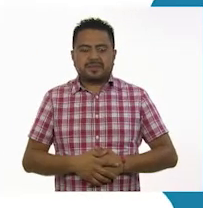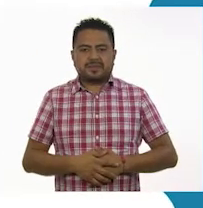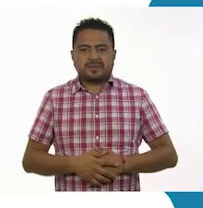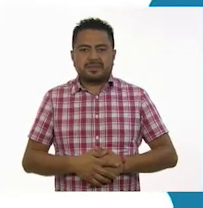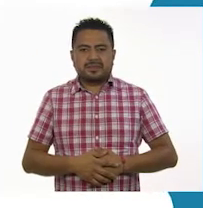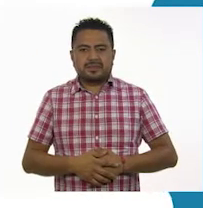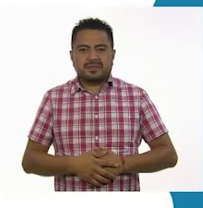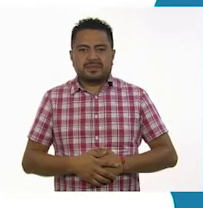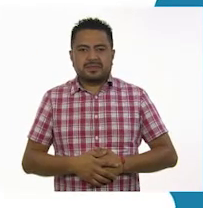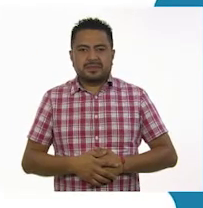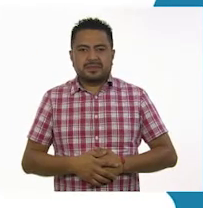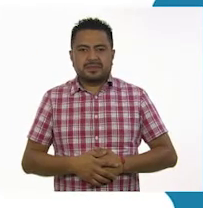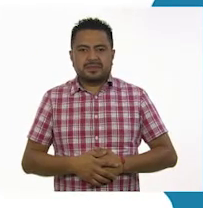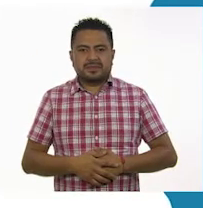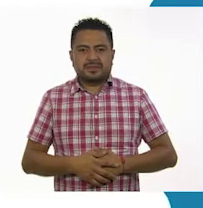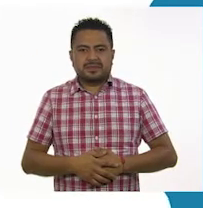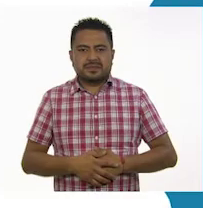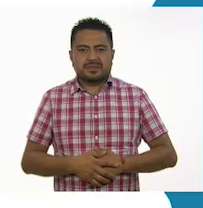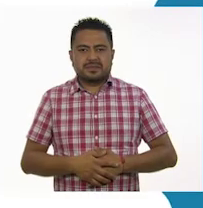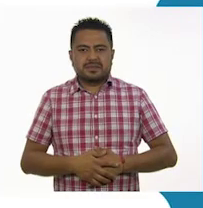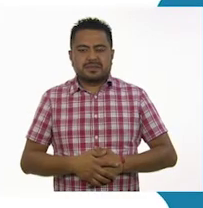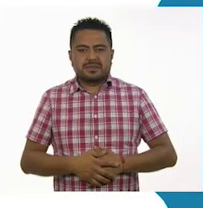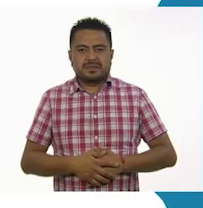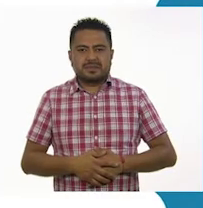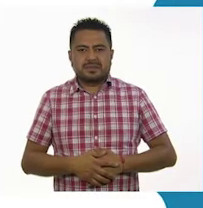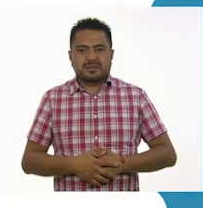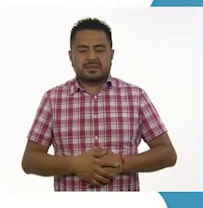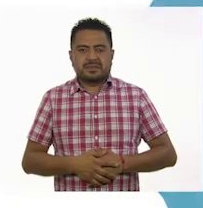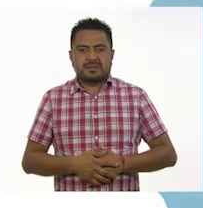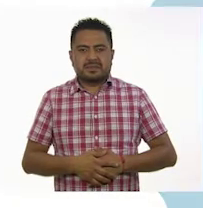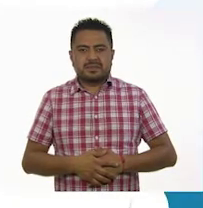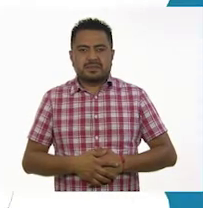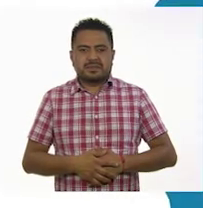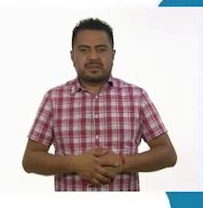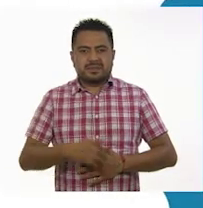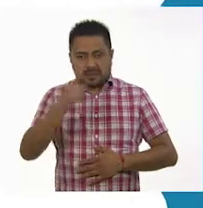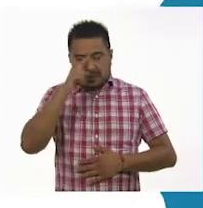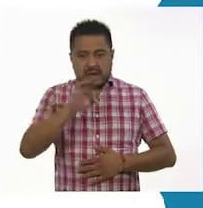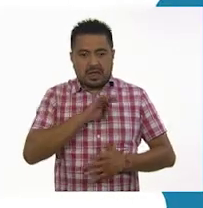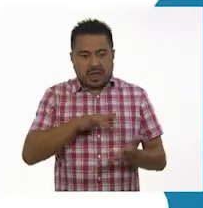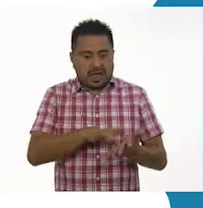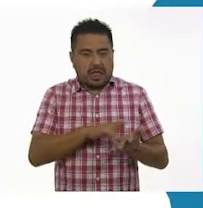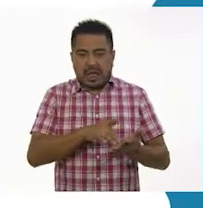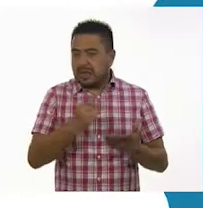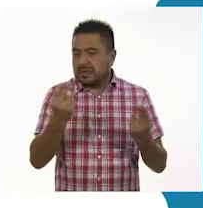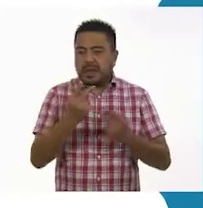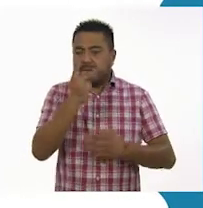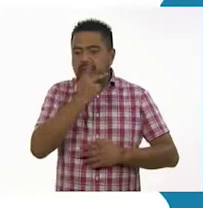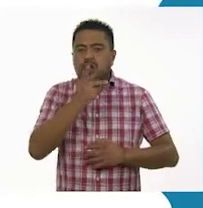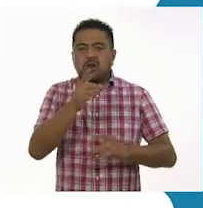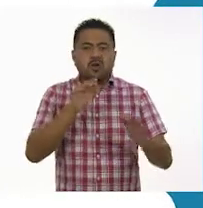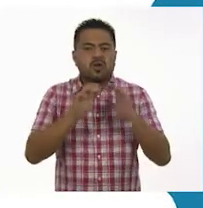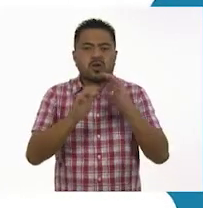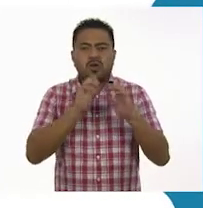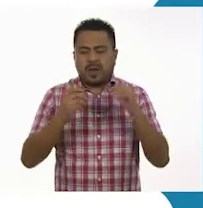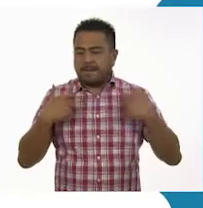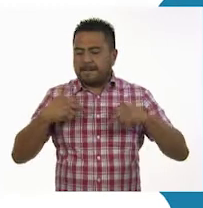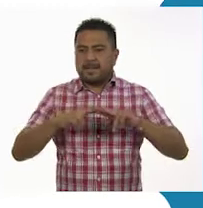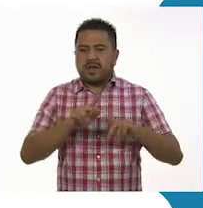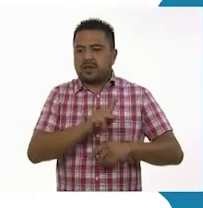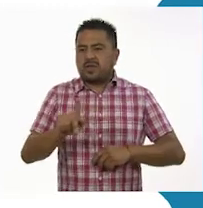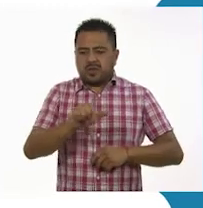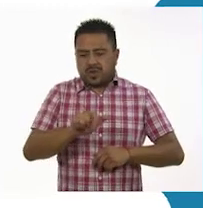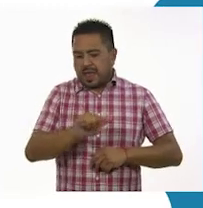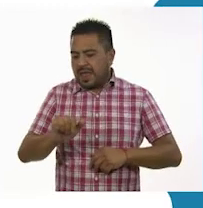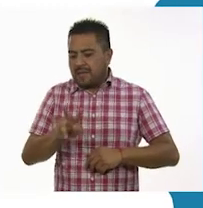.gov.mx Para solicitar apoyo pedagógico, comunícate con maestras y maestros